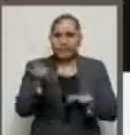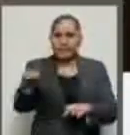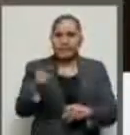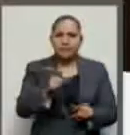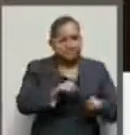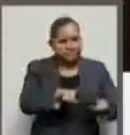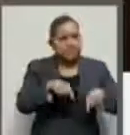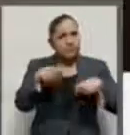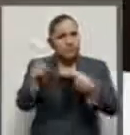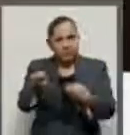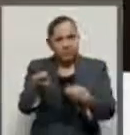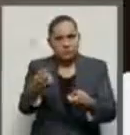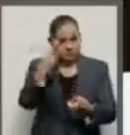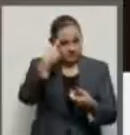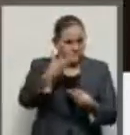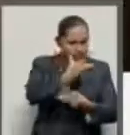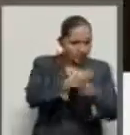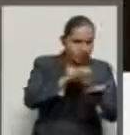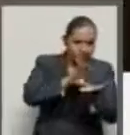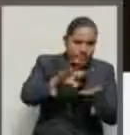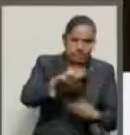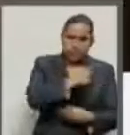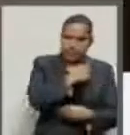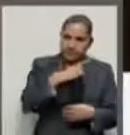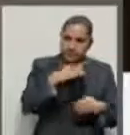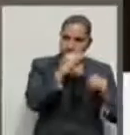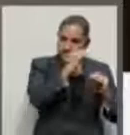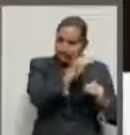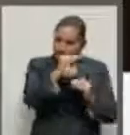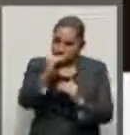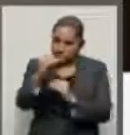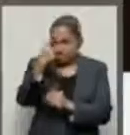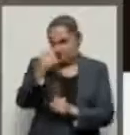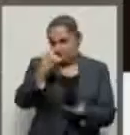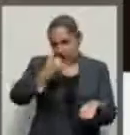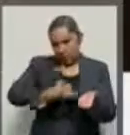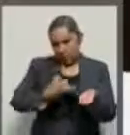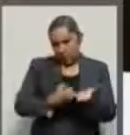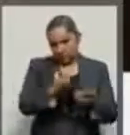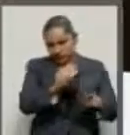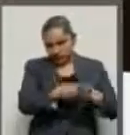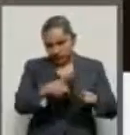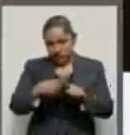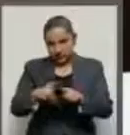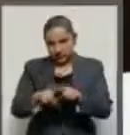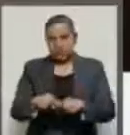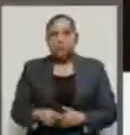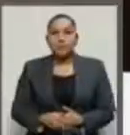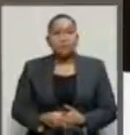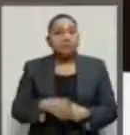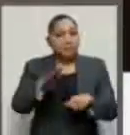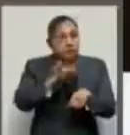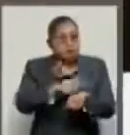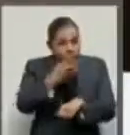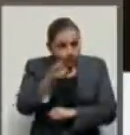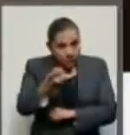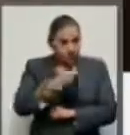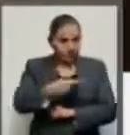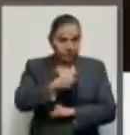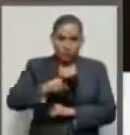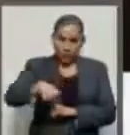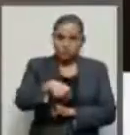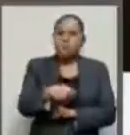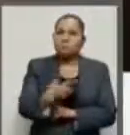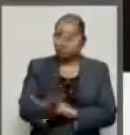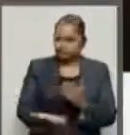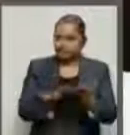abierta entre los diferentes impuestos. Por estas razones, reiteramos nuestro voto favorable